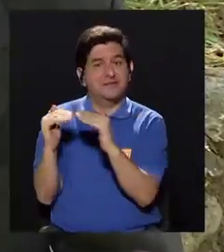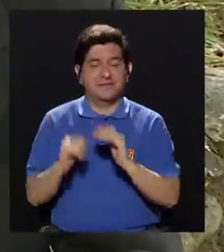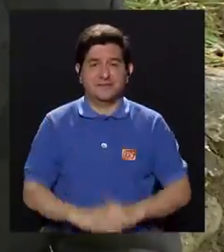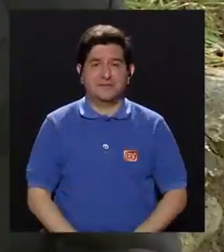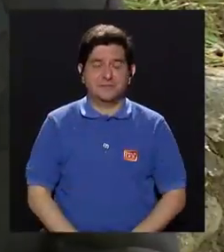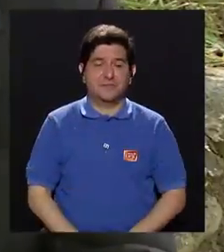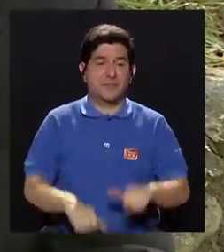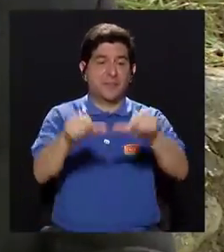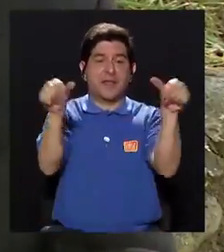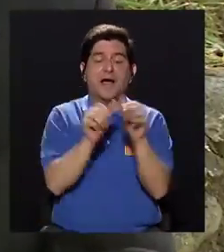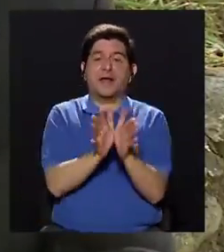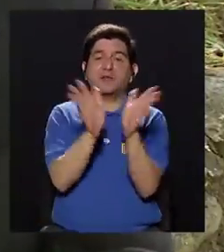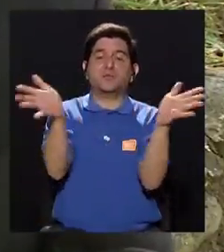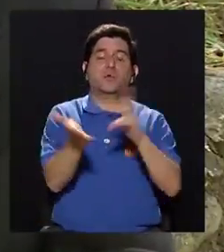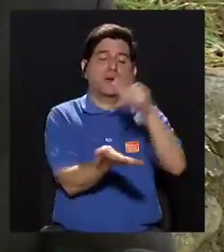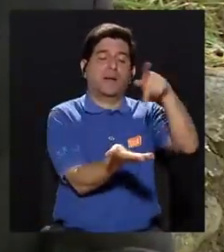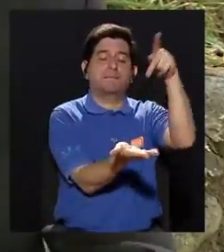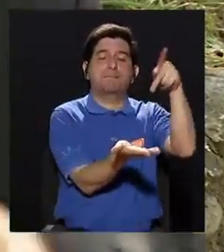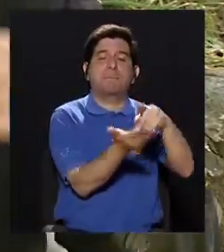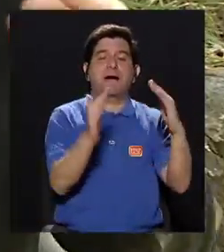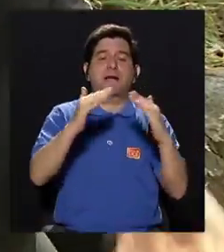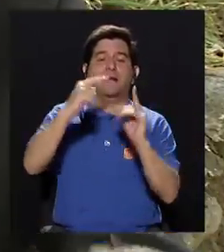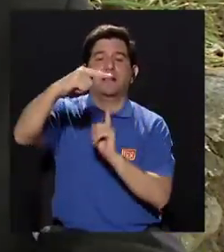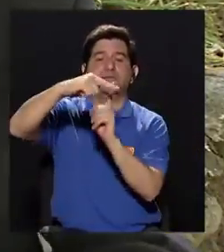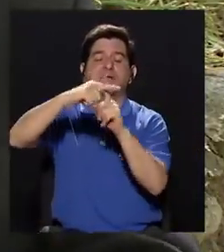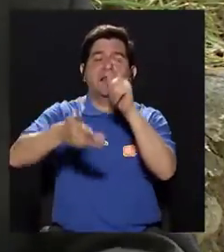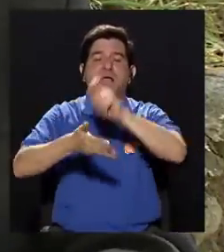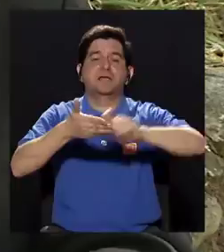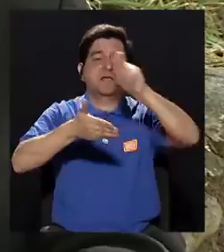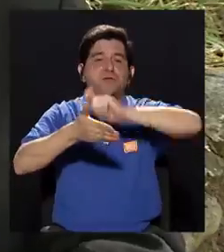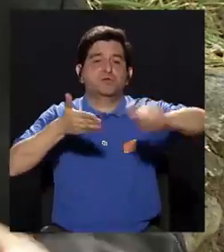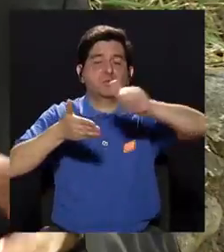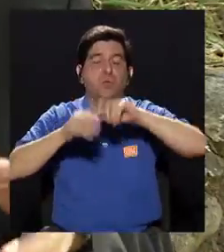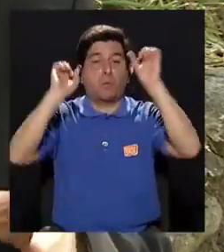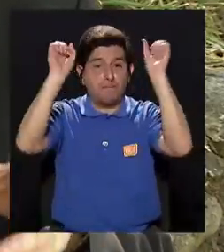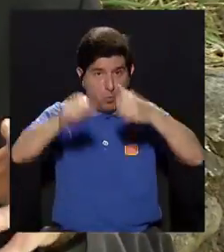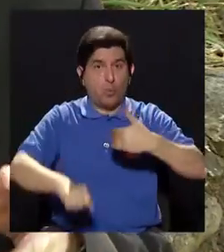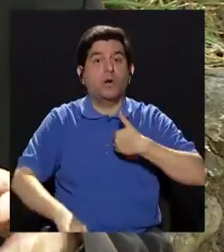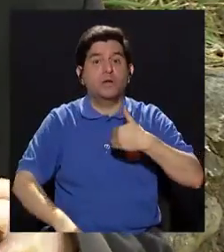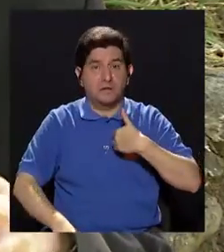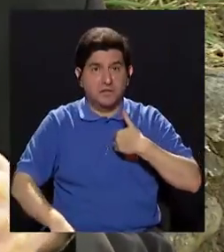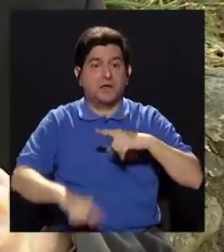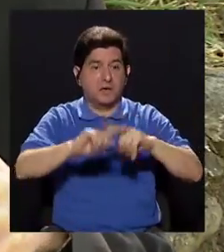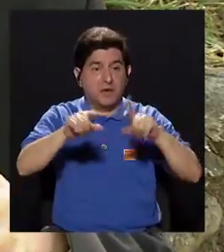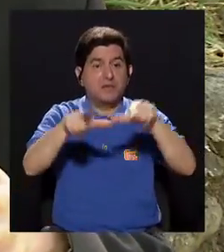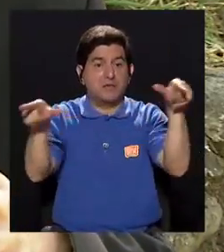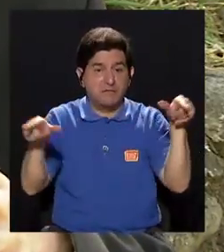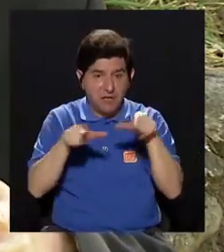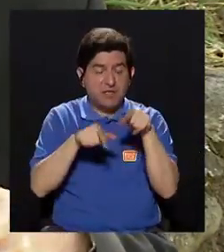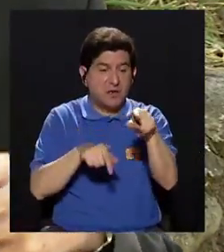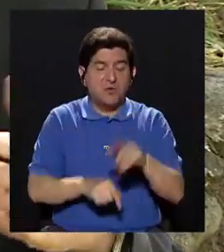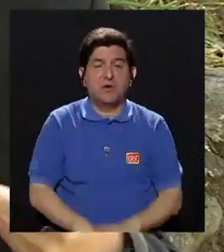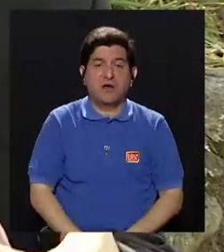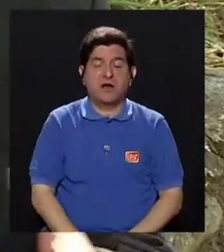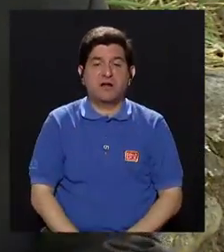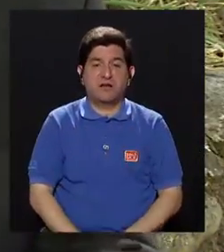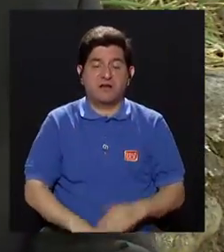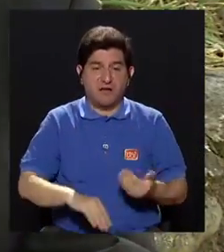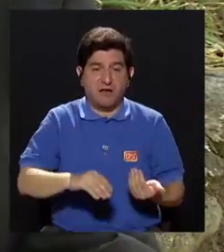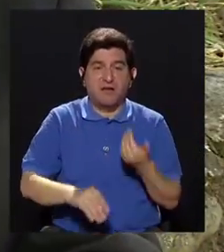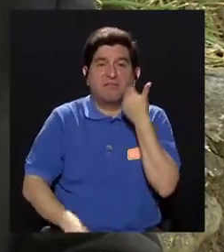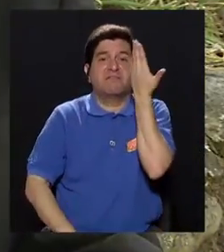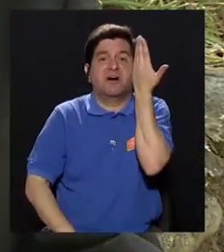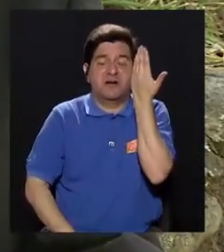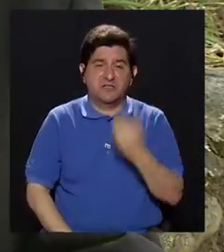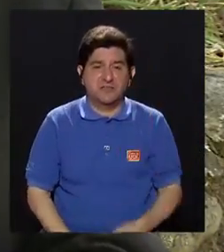viviendas. Las zonas públicas, los parques, las iglesias, las escuelas, eventualmente pueden tener también muchos sitios permisivos para lo que